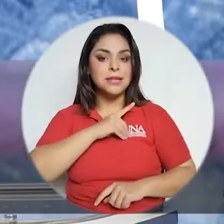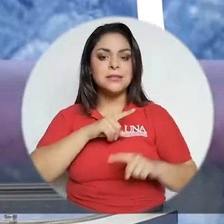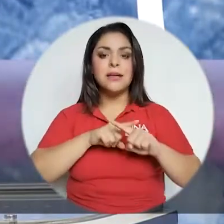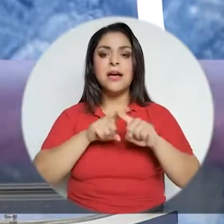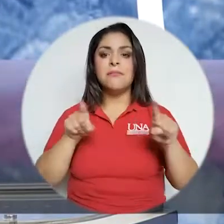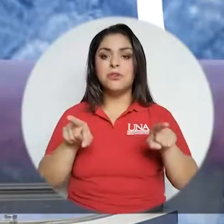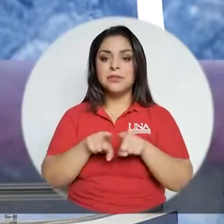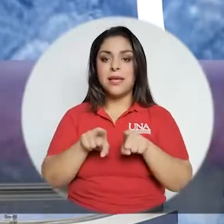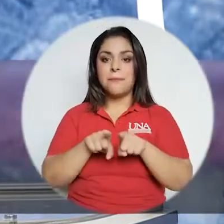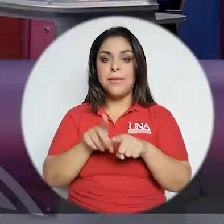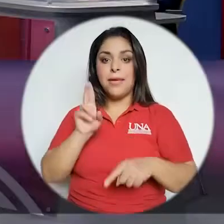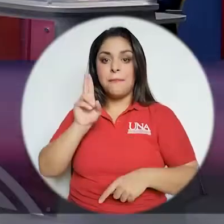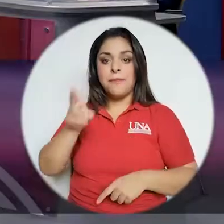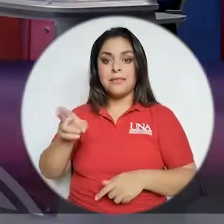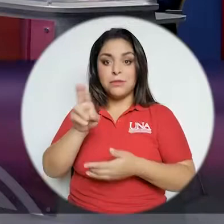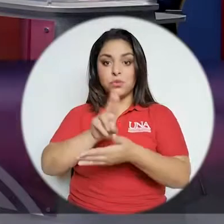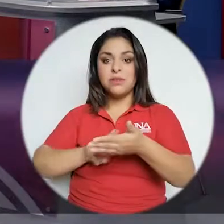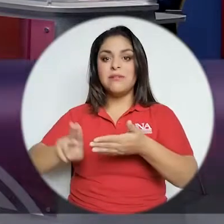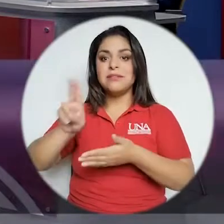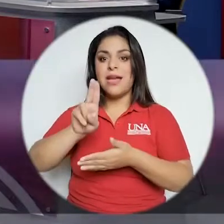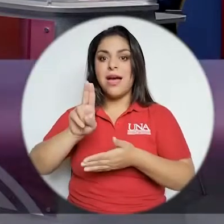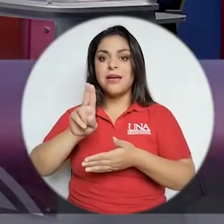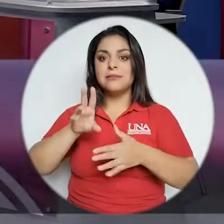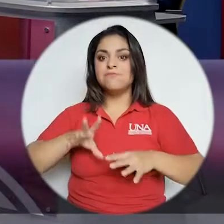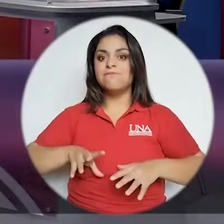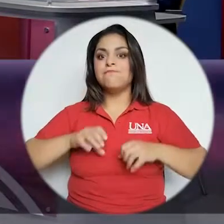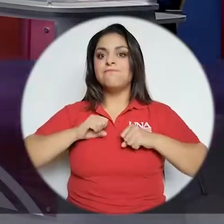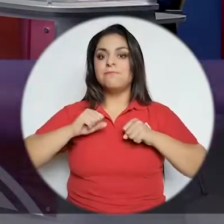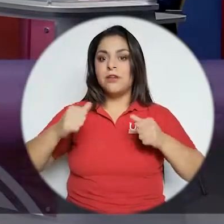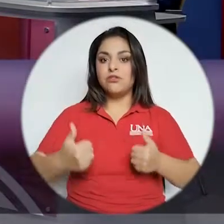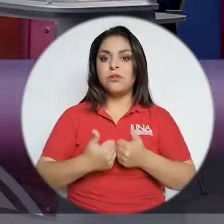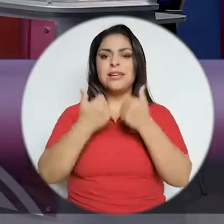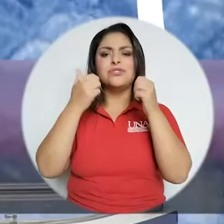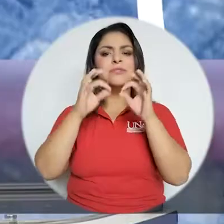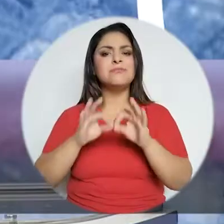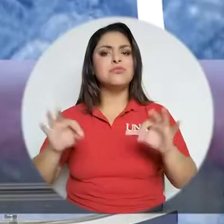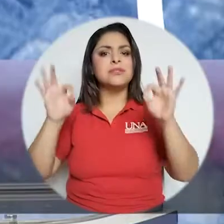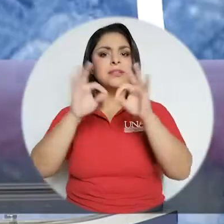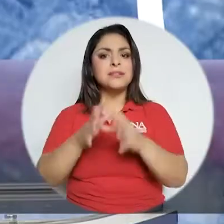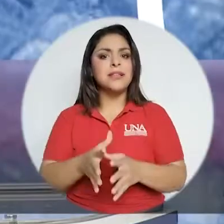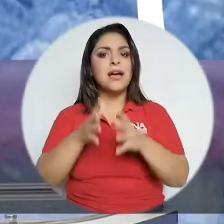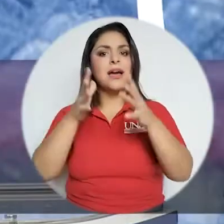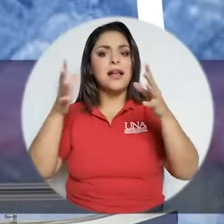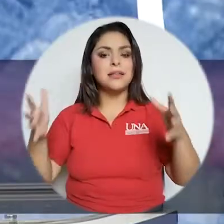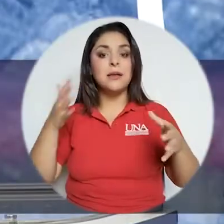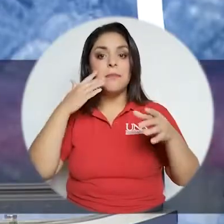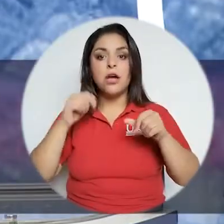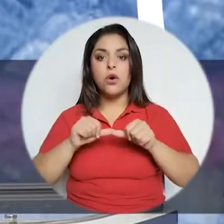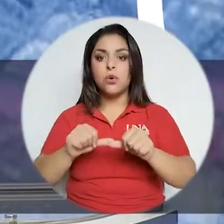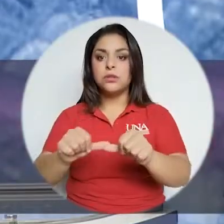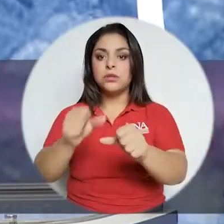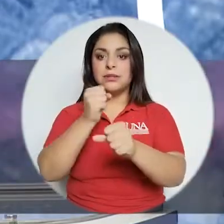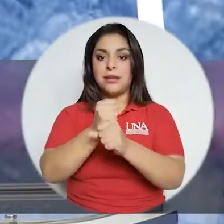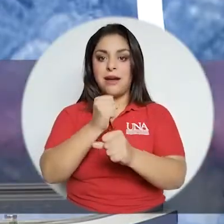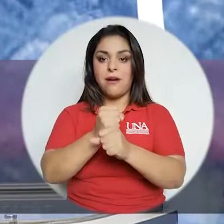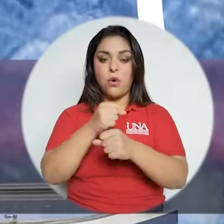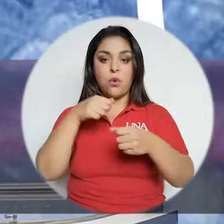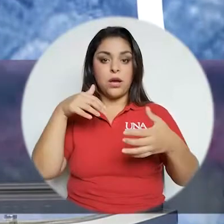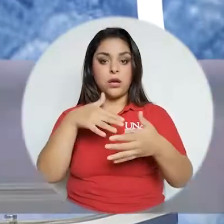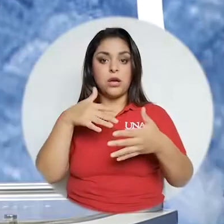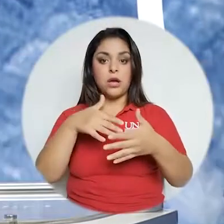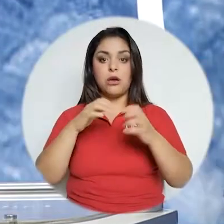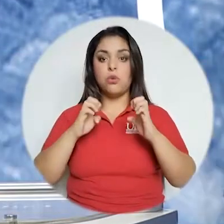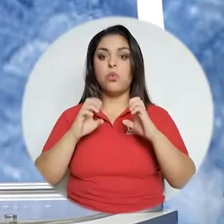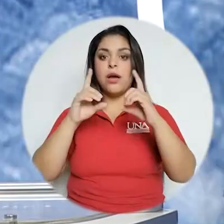diferentes disciplinas, pero también porque las mismas universidades tuvieron que enfrentar retos muy grandes para poder continuar